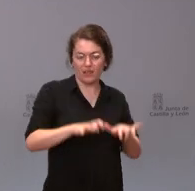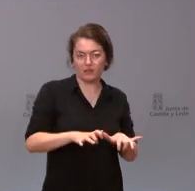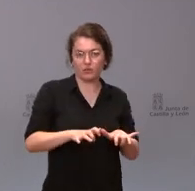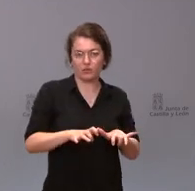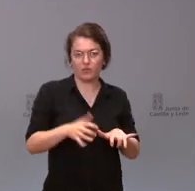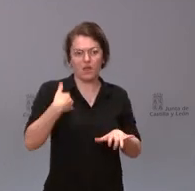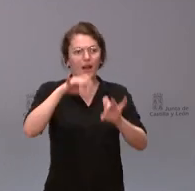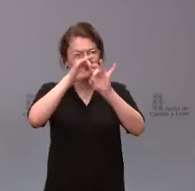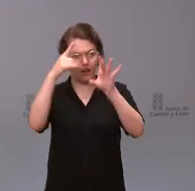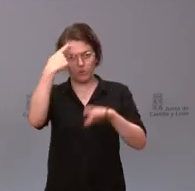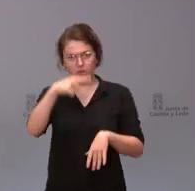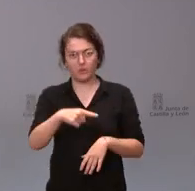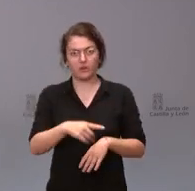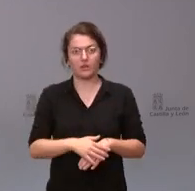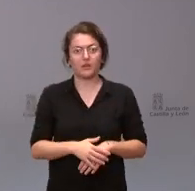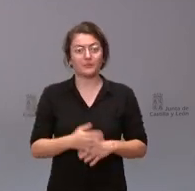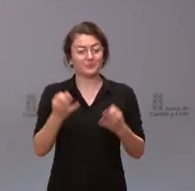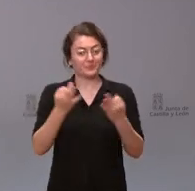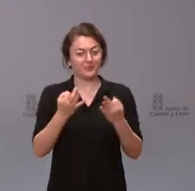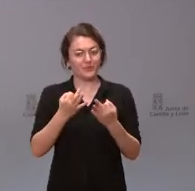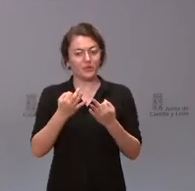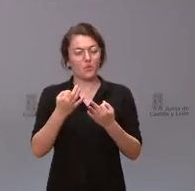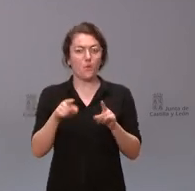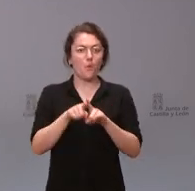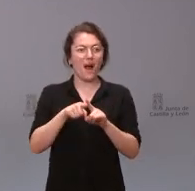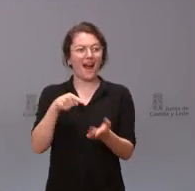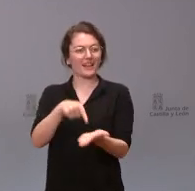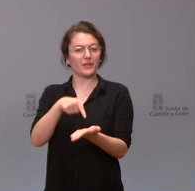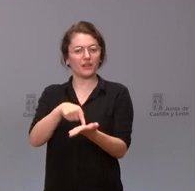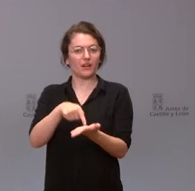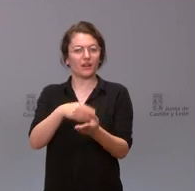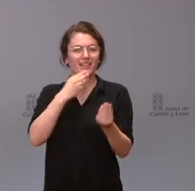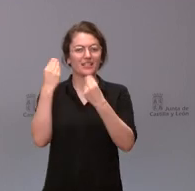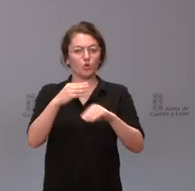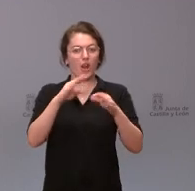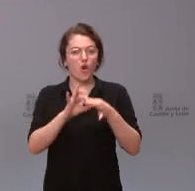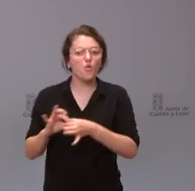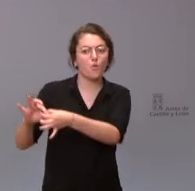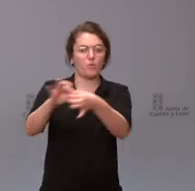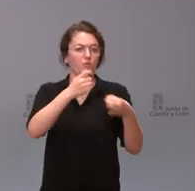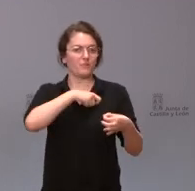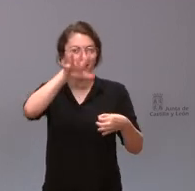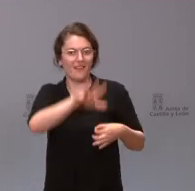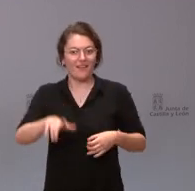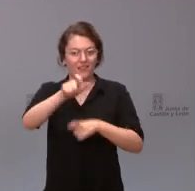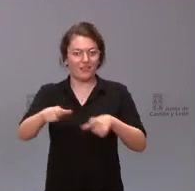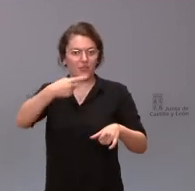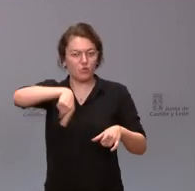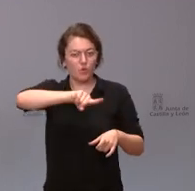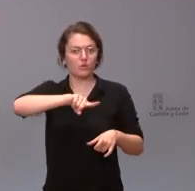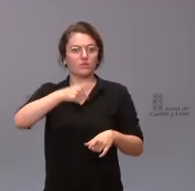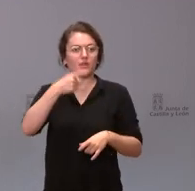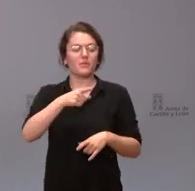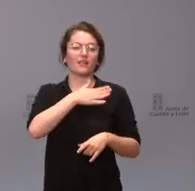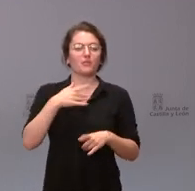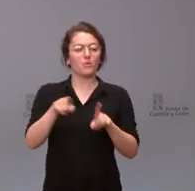de que se trata de reivindicar la historia común de los españoles la idea también de que queremos que esta historia se configure